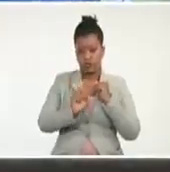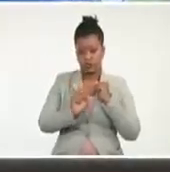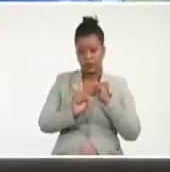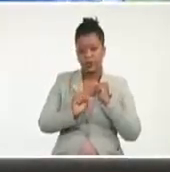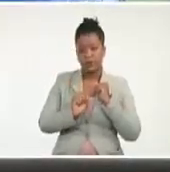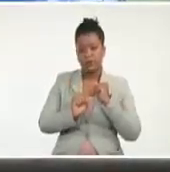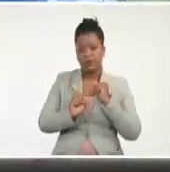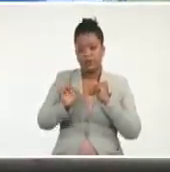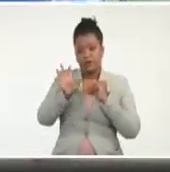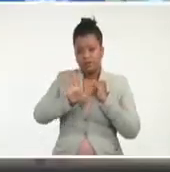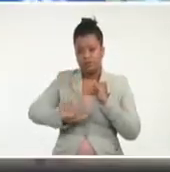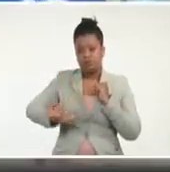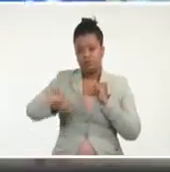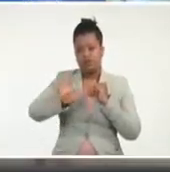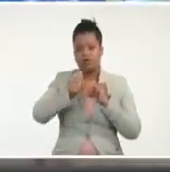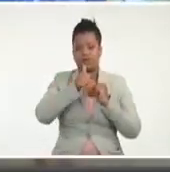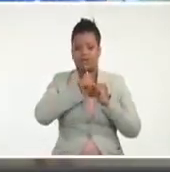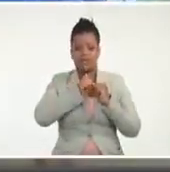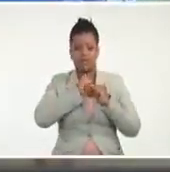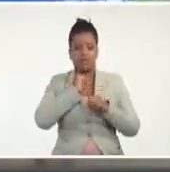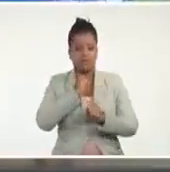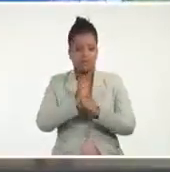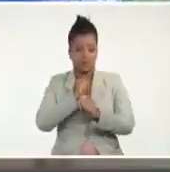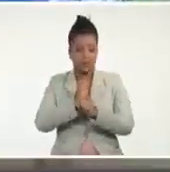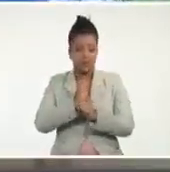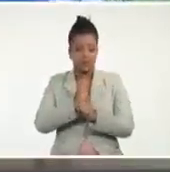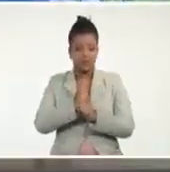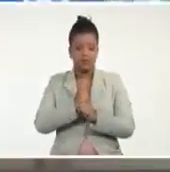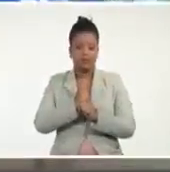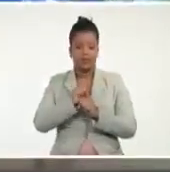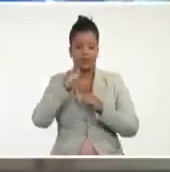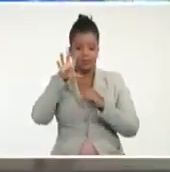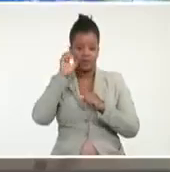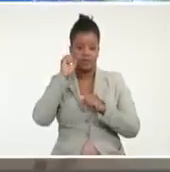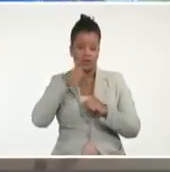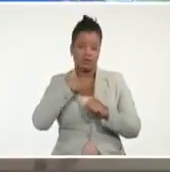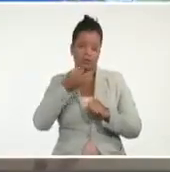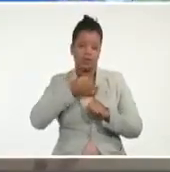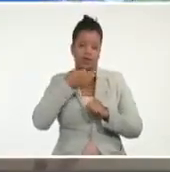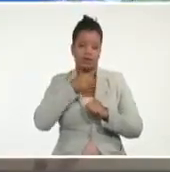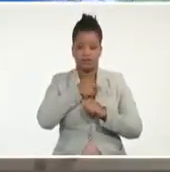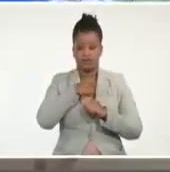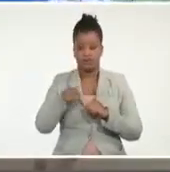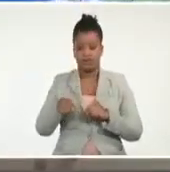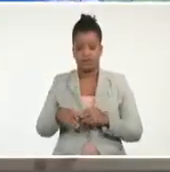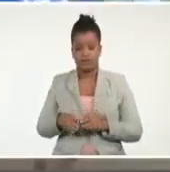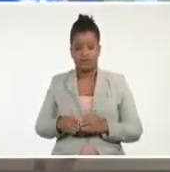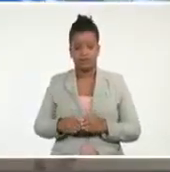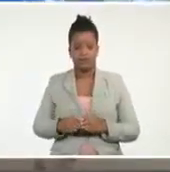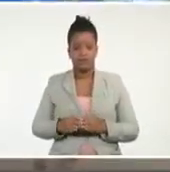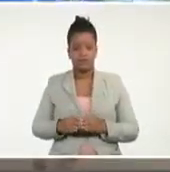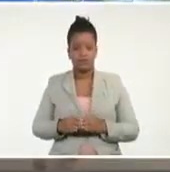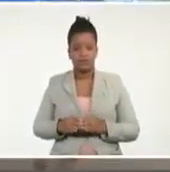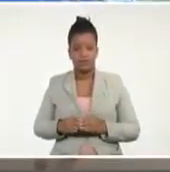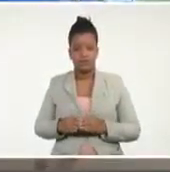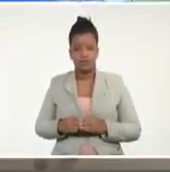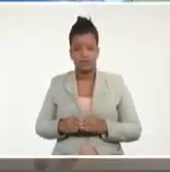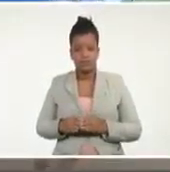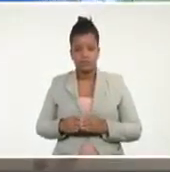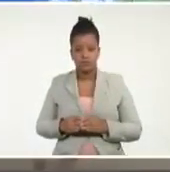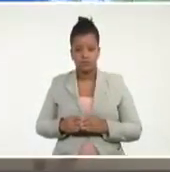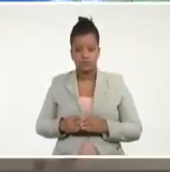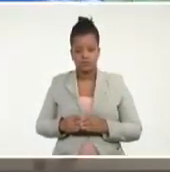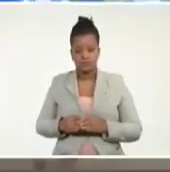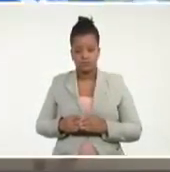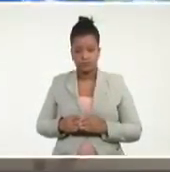huracán es mucho más fácil de trabajar que una tormenta tropical como esta débil porque el huracán está bien definido